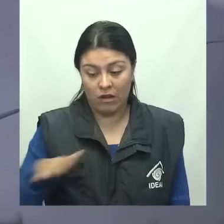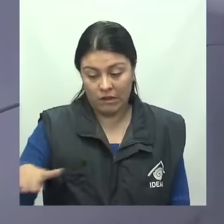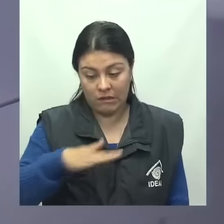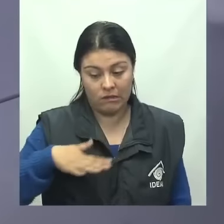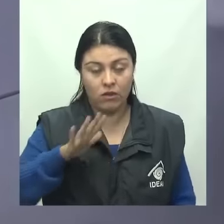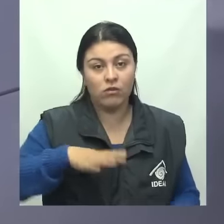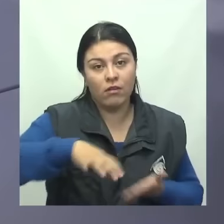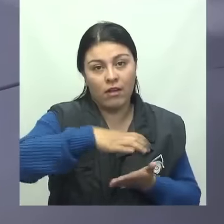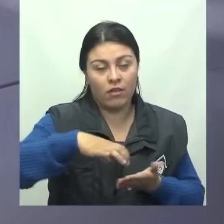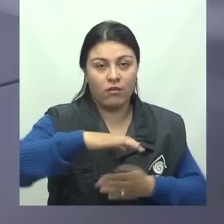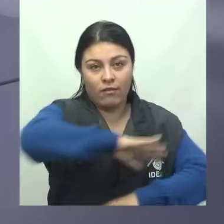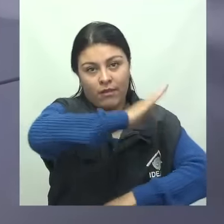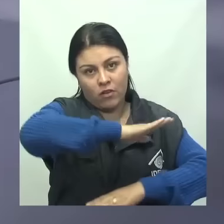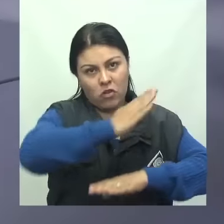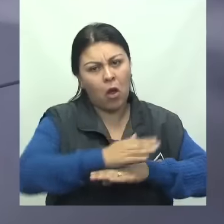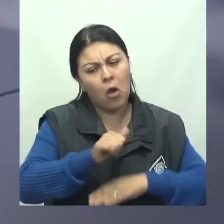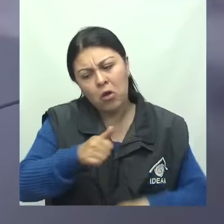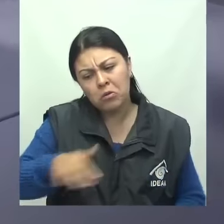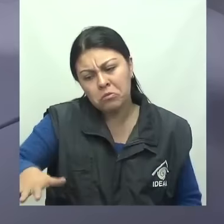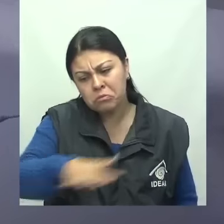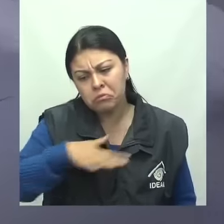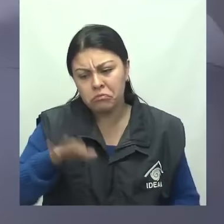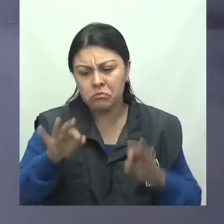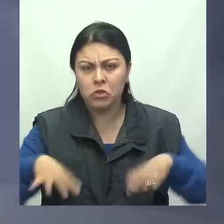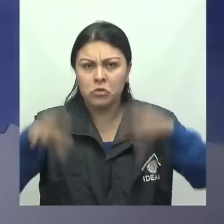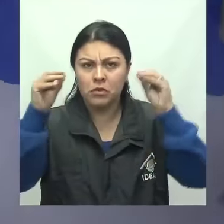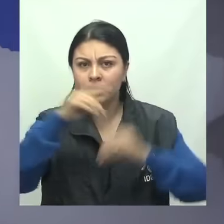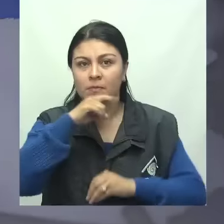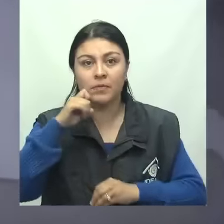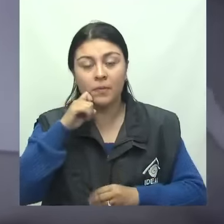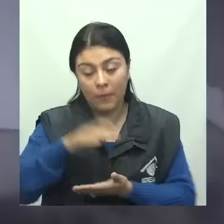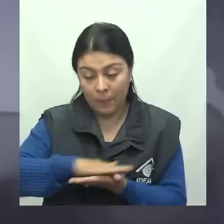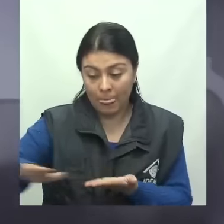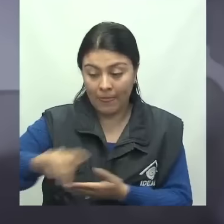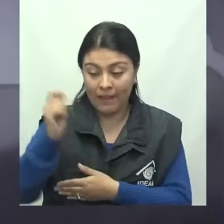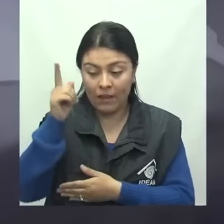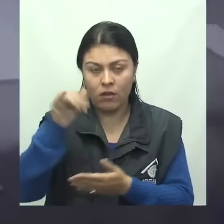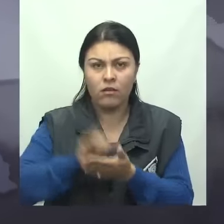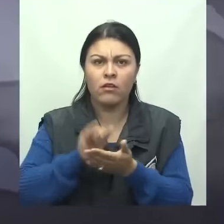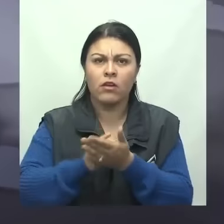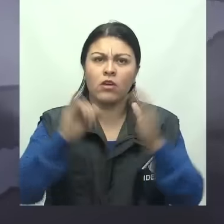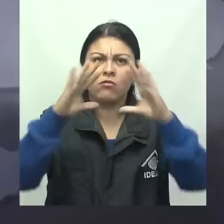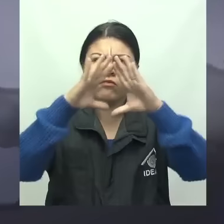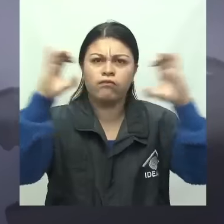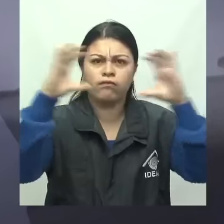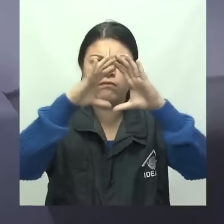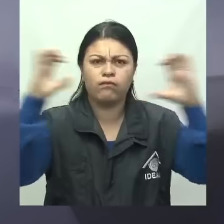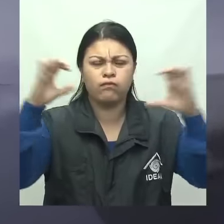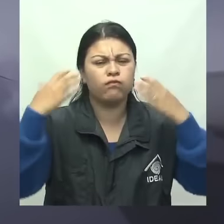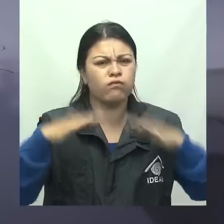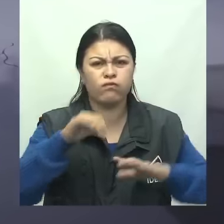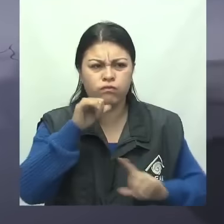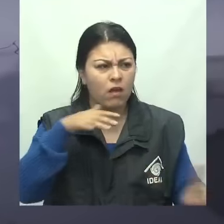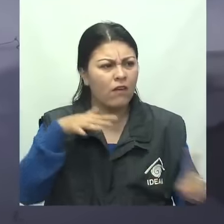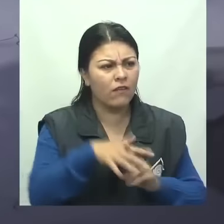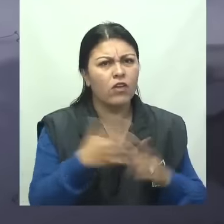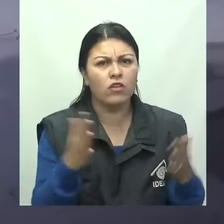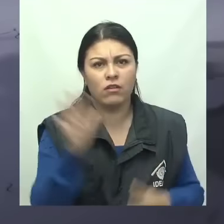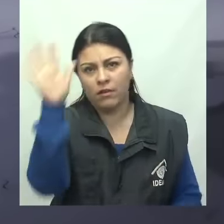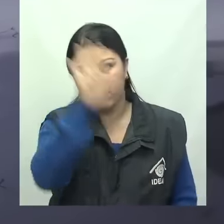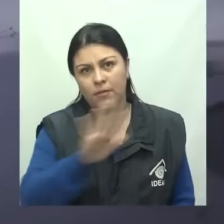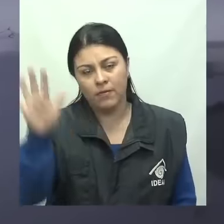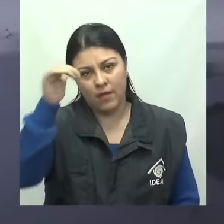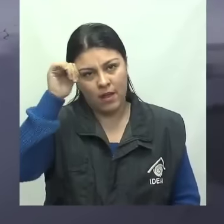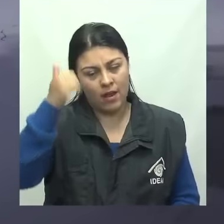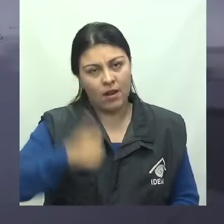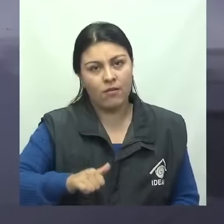Santanderes y tiempo seco para el resto de la región. Nuestros llanos orientales estarán nublados con lluvias afectando el departamento de